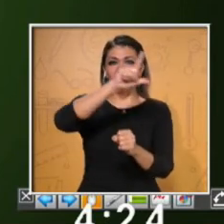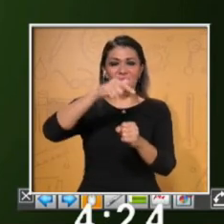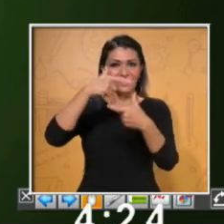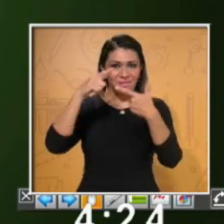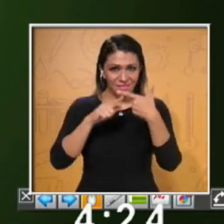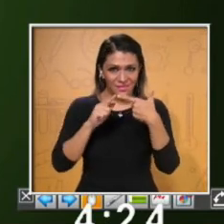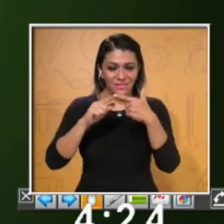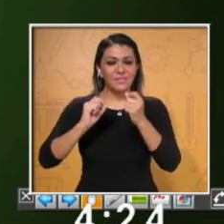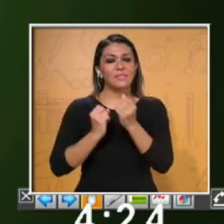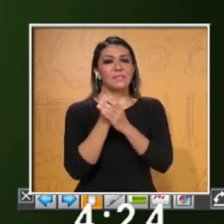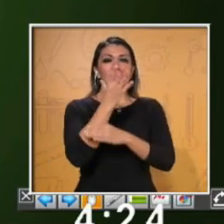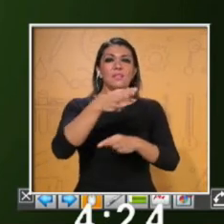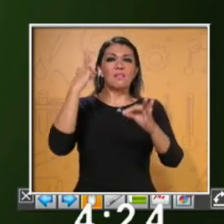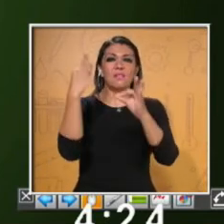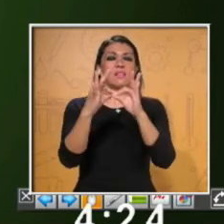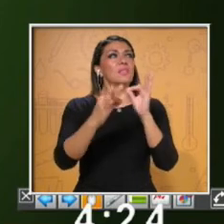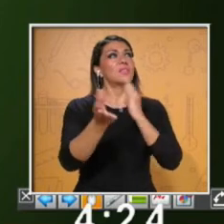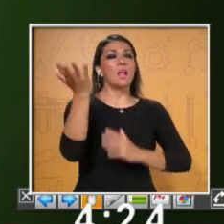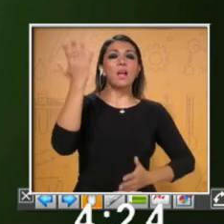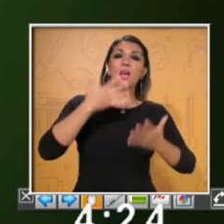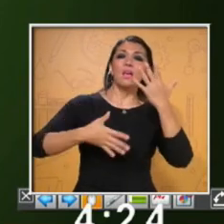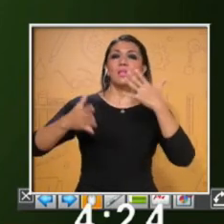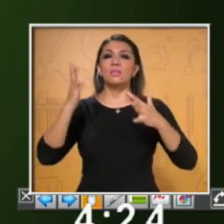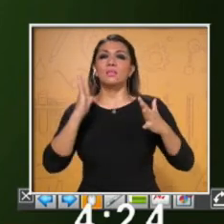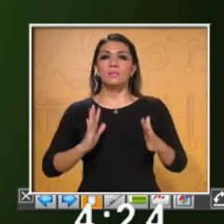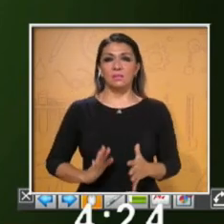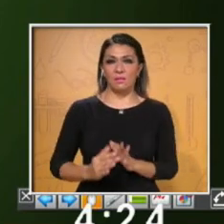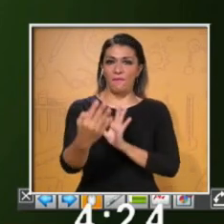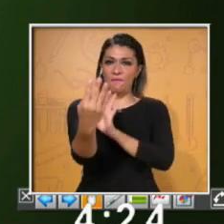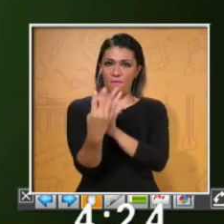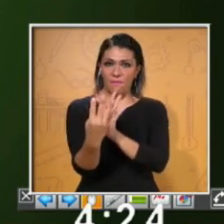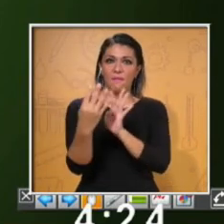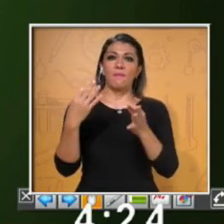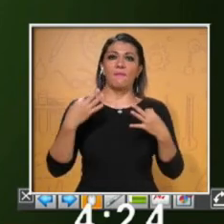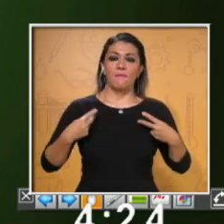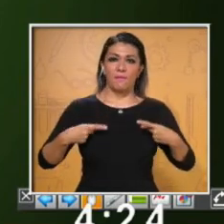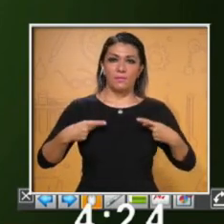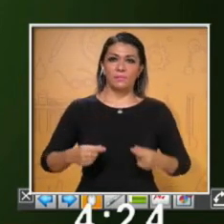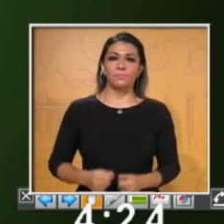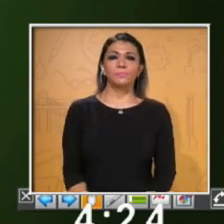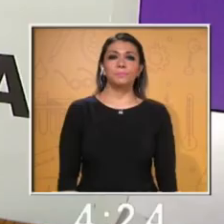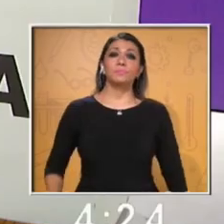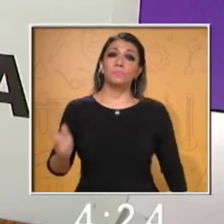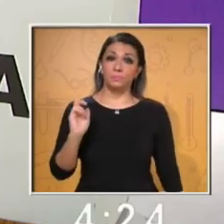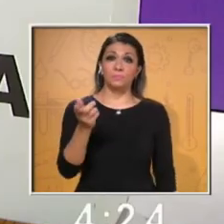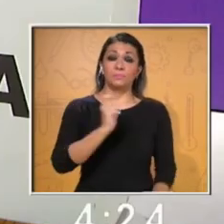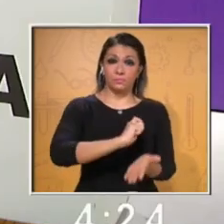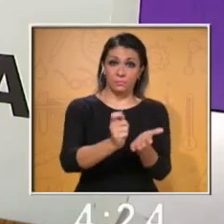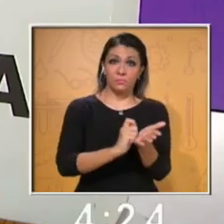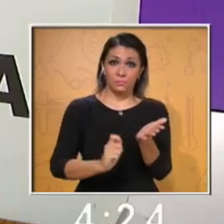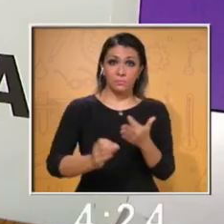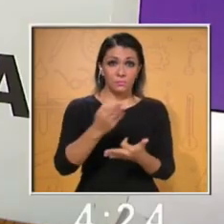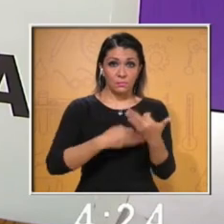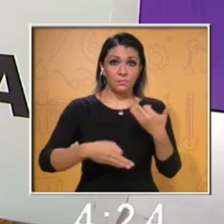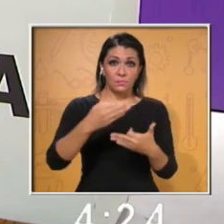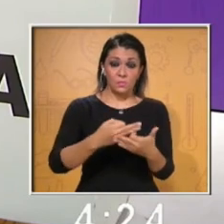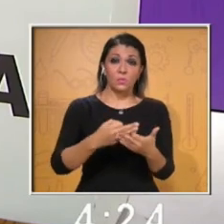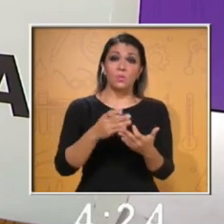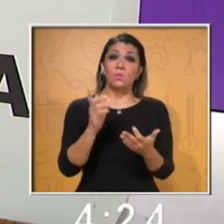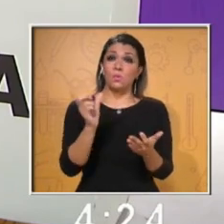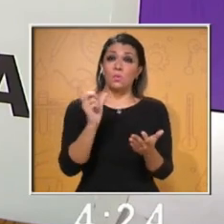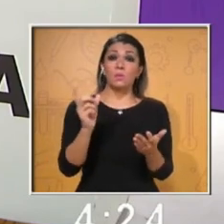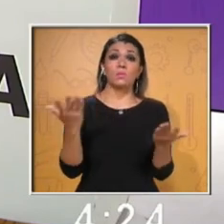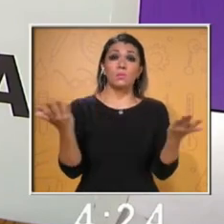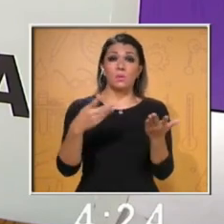presentar la exposición oral. Bien, espero que hayas tomado nota de esto porque te puede servir para el momento de